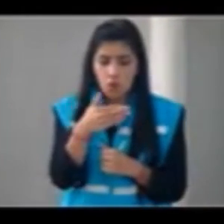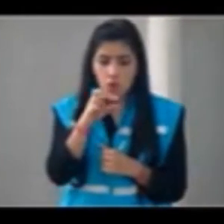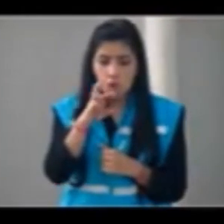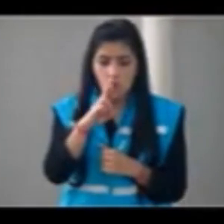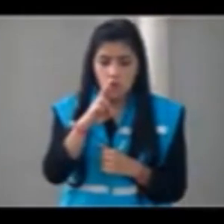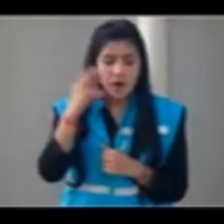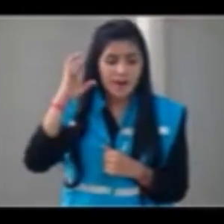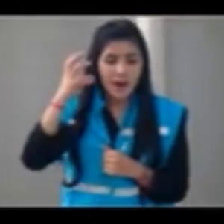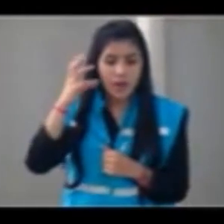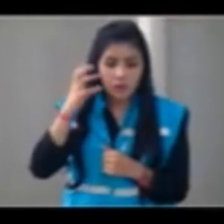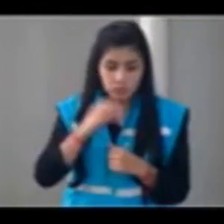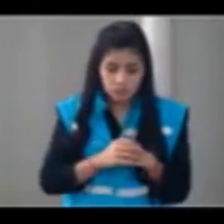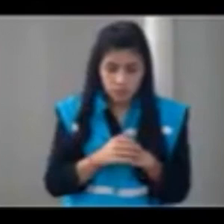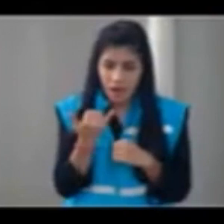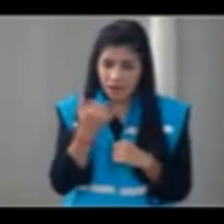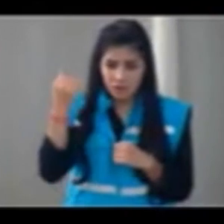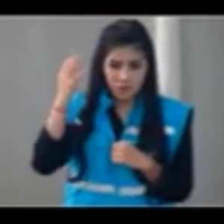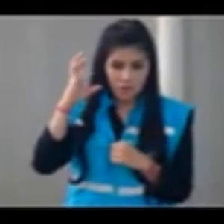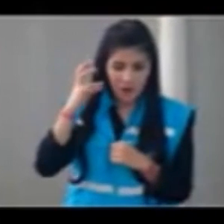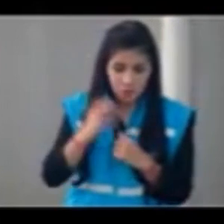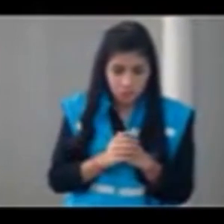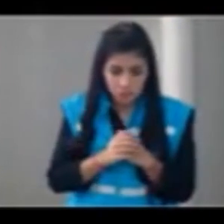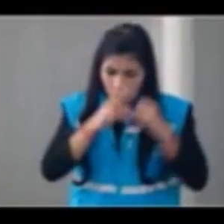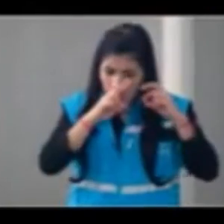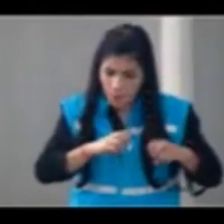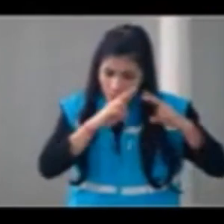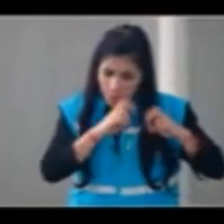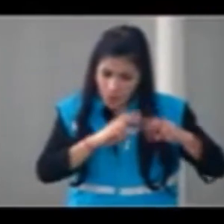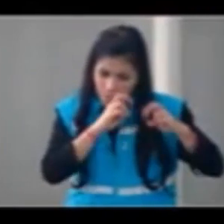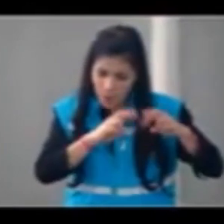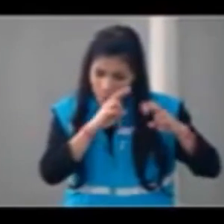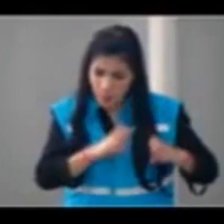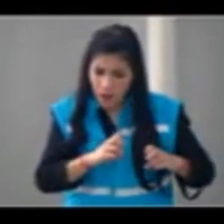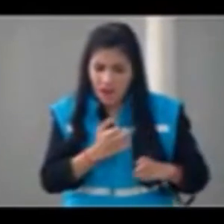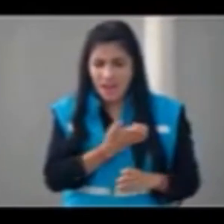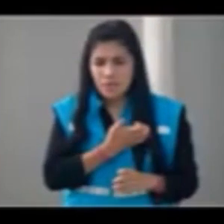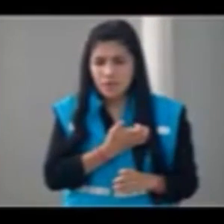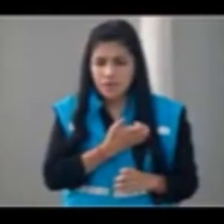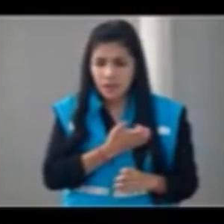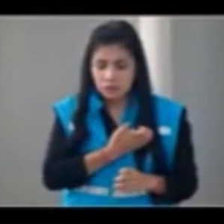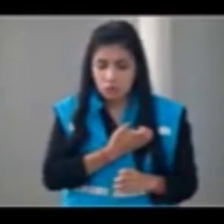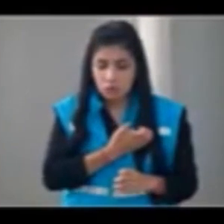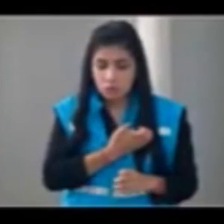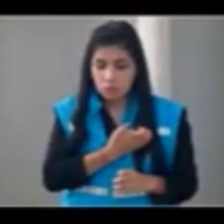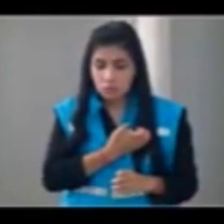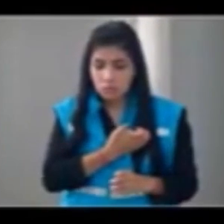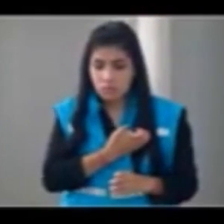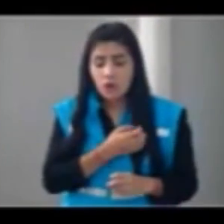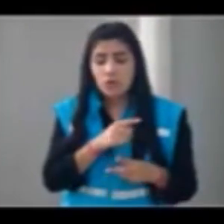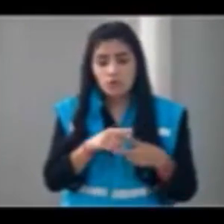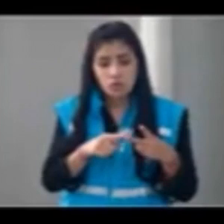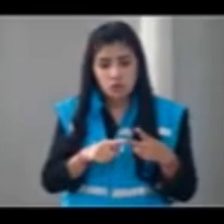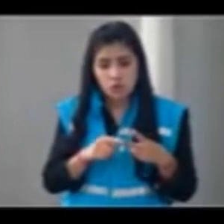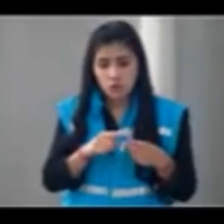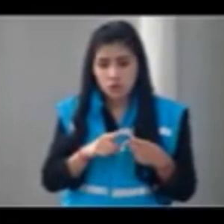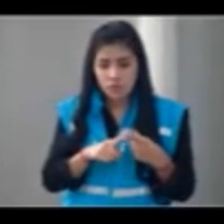ofreció una pauta a Caracol Radio Cadena Radial que también hace parte del grupo Prisa como la W. Dos asuntos que llaman especialmente la atención. El